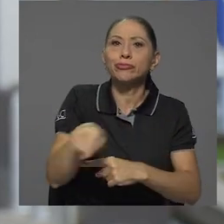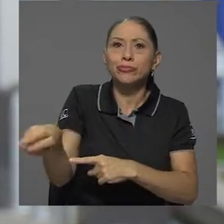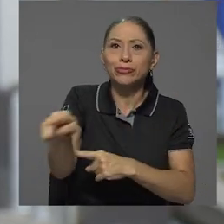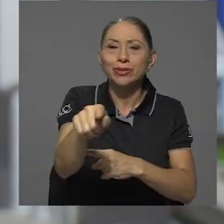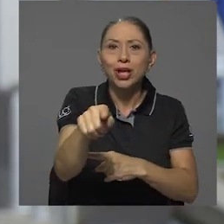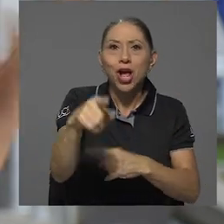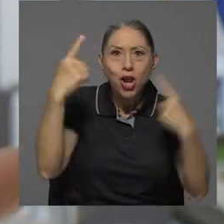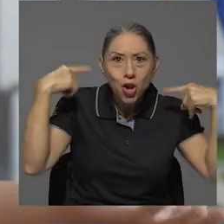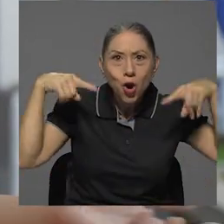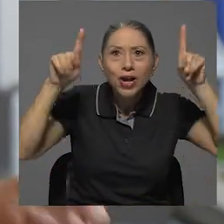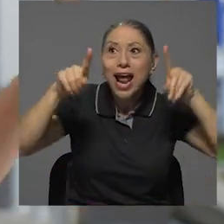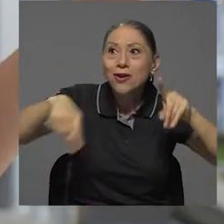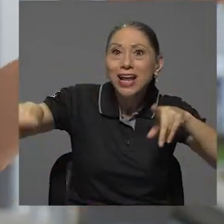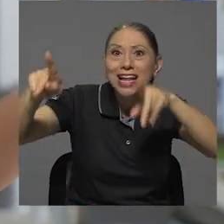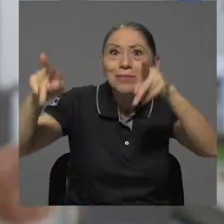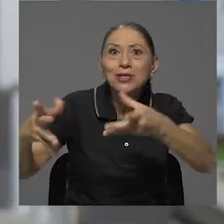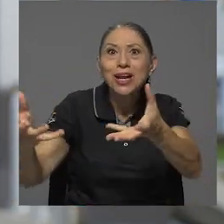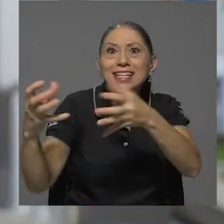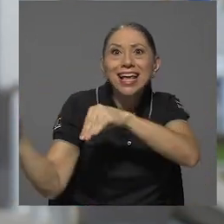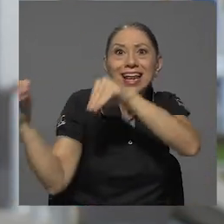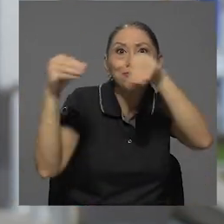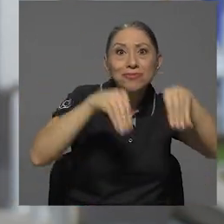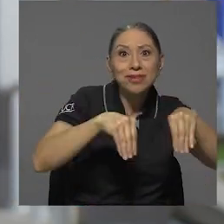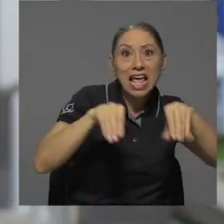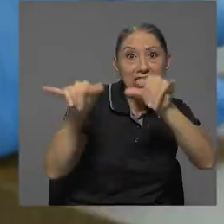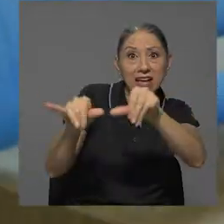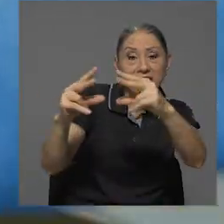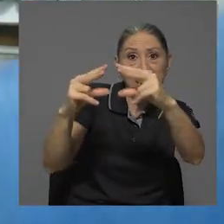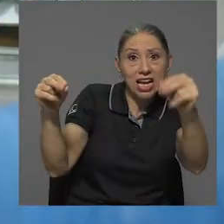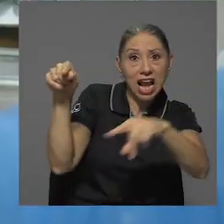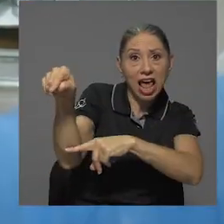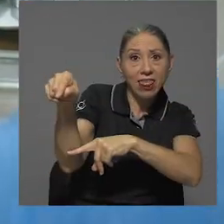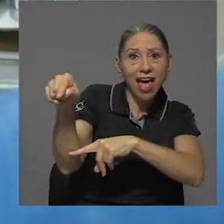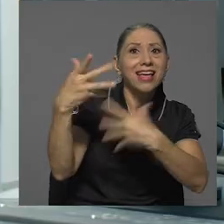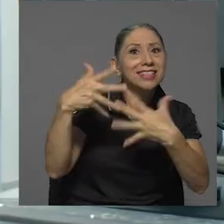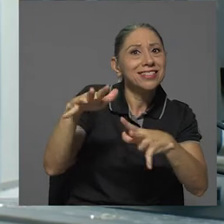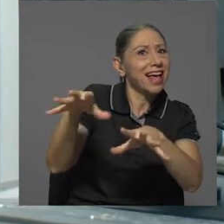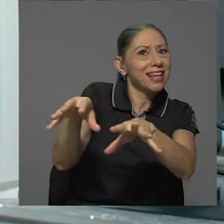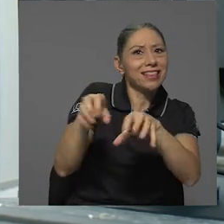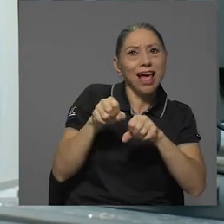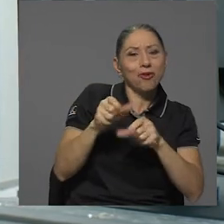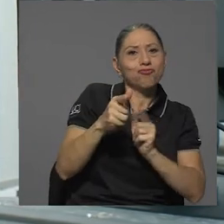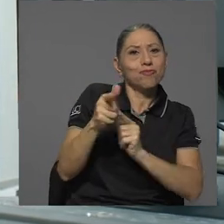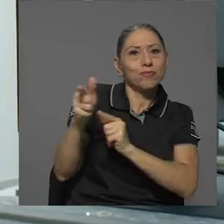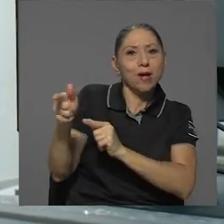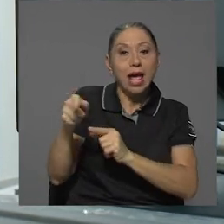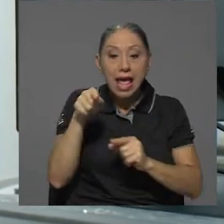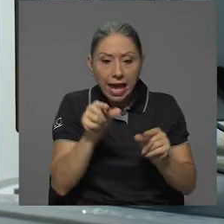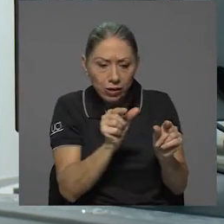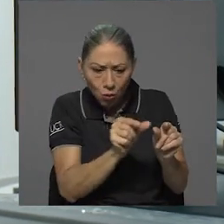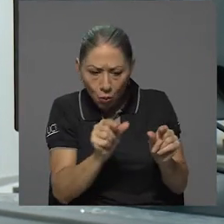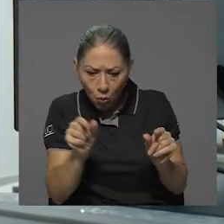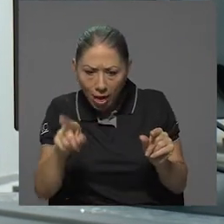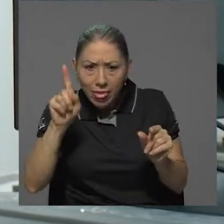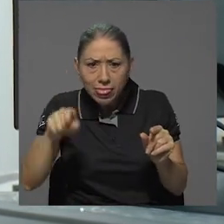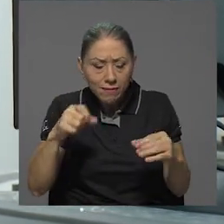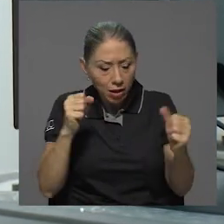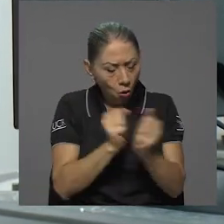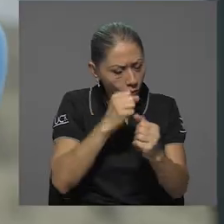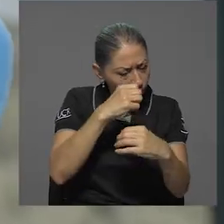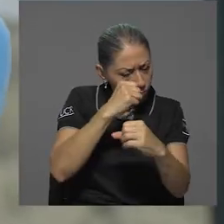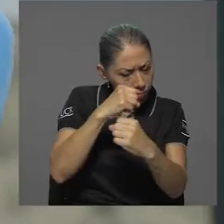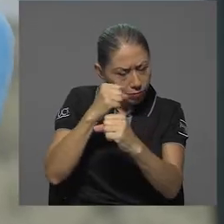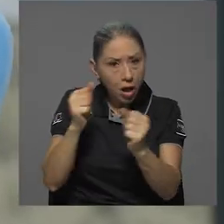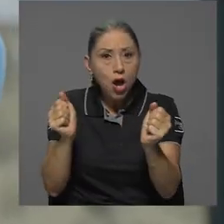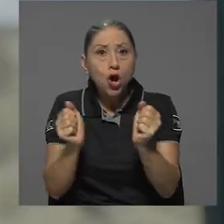los suministros a los filigusteros asentados en Granada. Estos proyectiles se someterán a valoraciones con microscopios y rayos X,